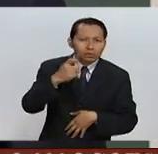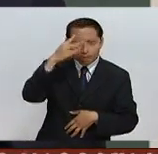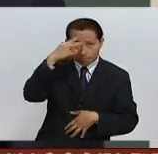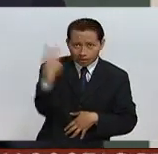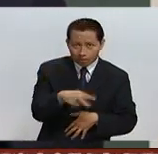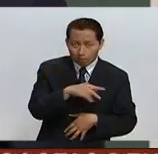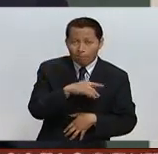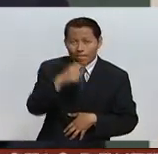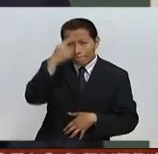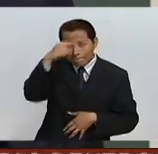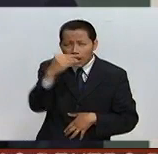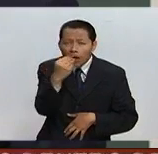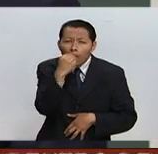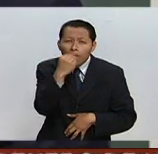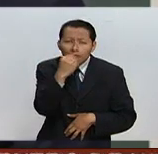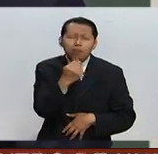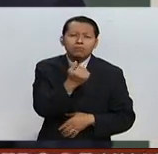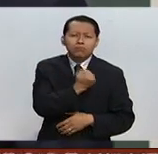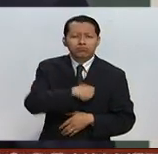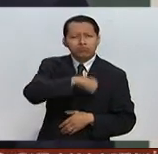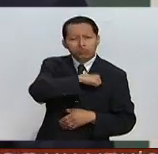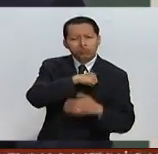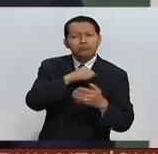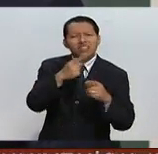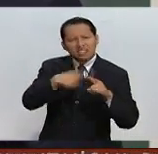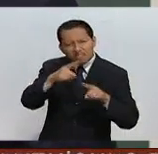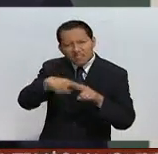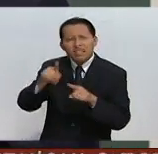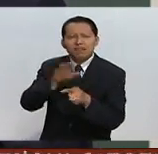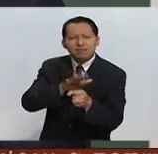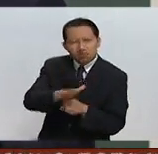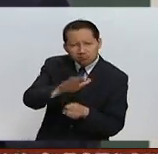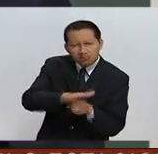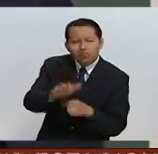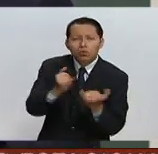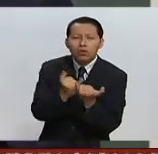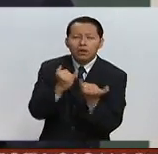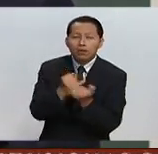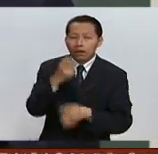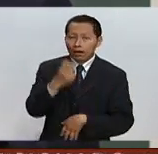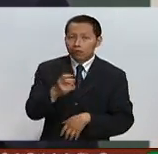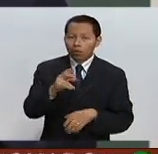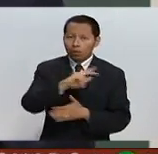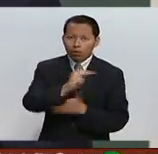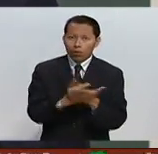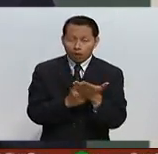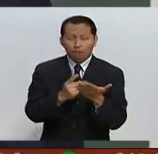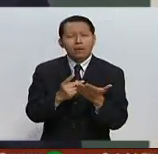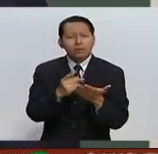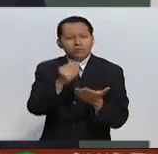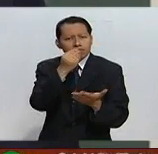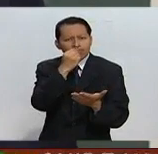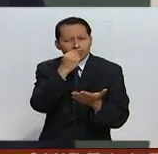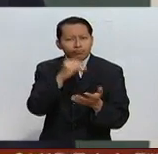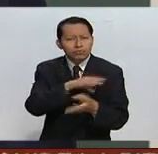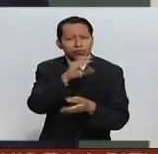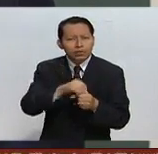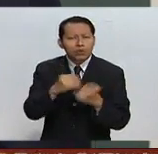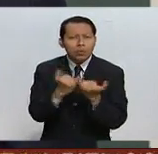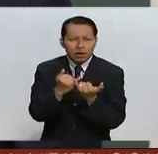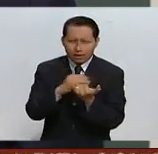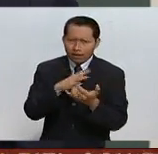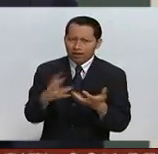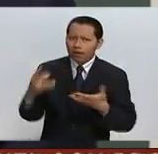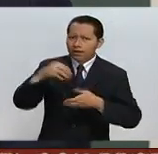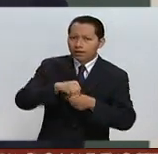alcanzar una alimentación que sea sana, variada y suficiente. Este despliegue de programas alimentarios que se complementan a los que